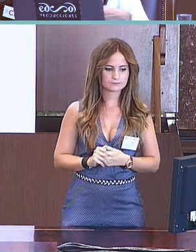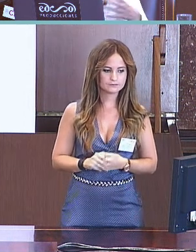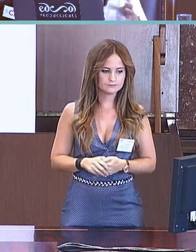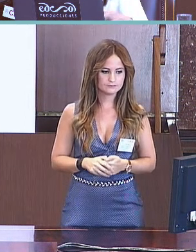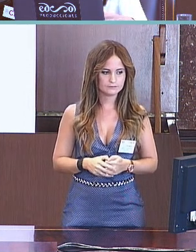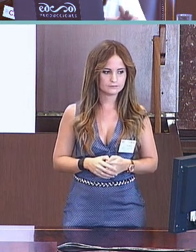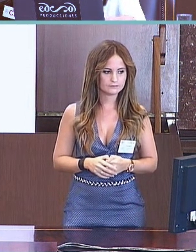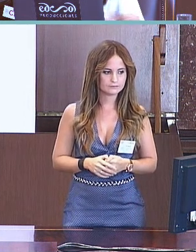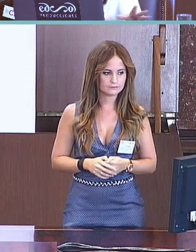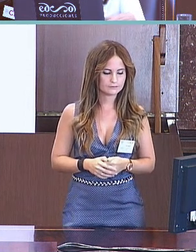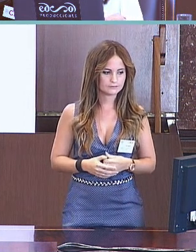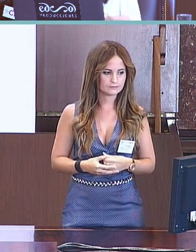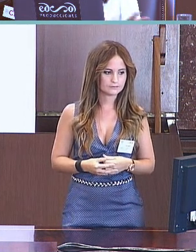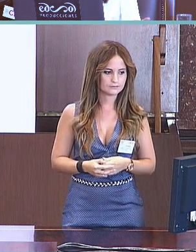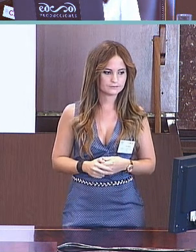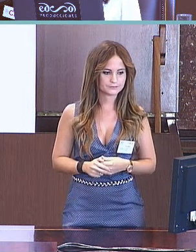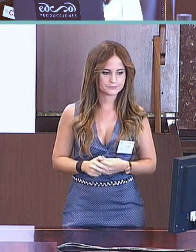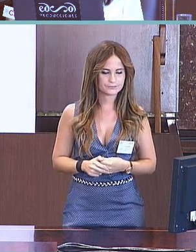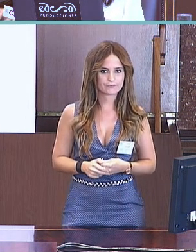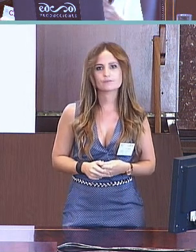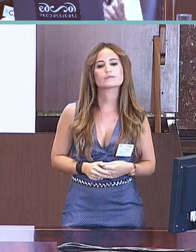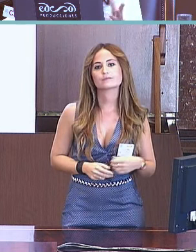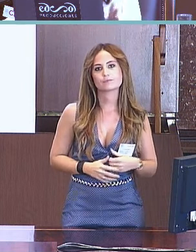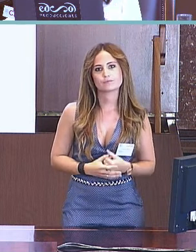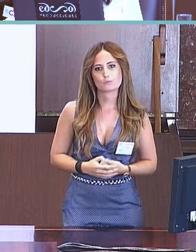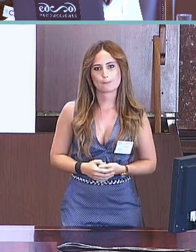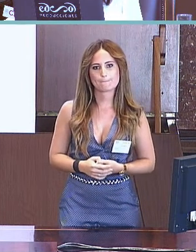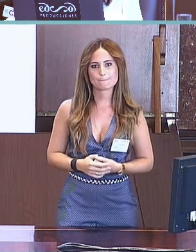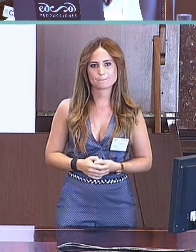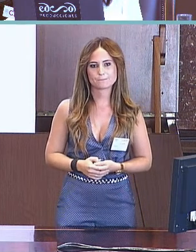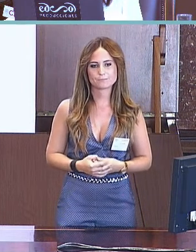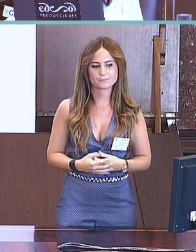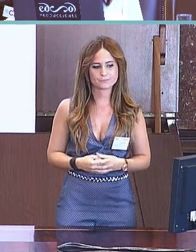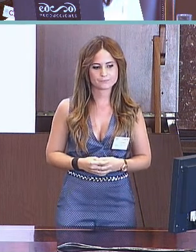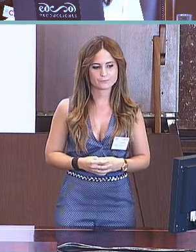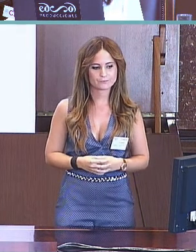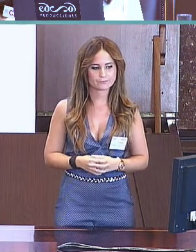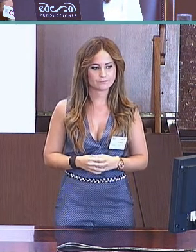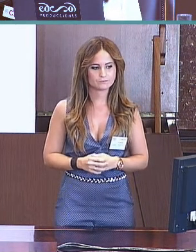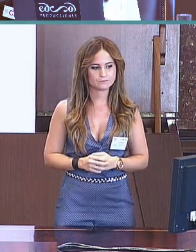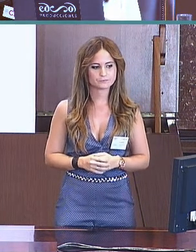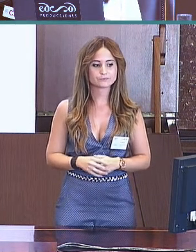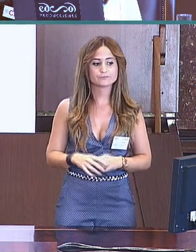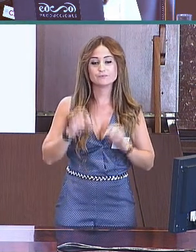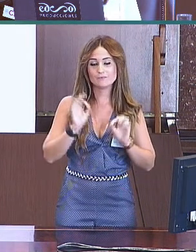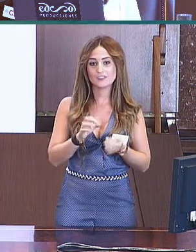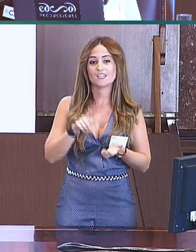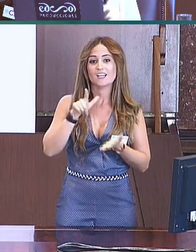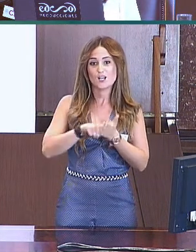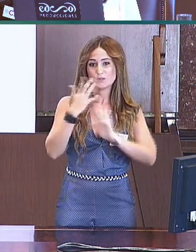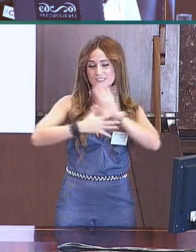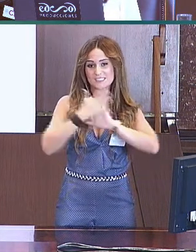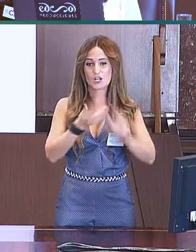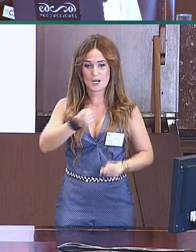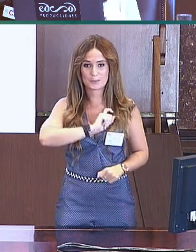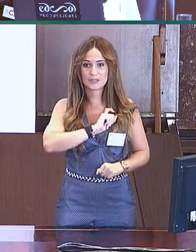observa es una gran heterogeneidad entre unos niños y otros. No todos los niños van al mismo ritmo. Bueno, en lengua de signos españolas ya